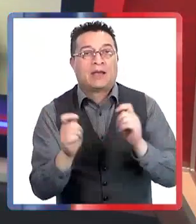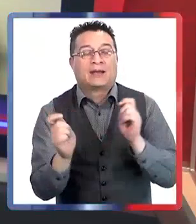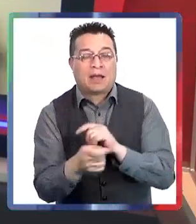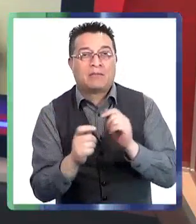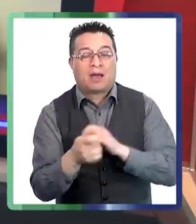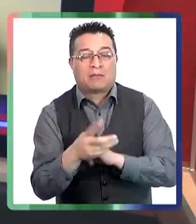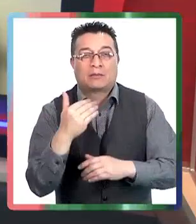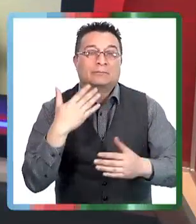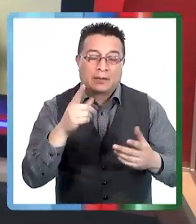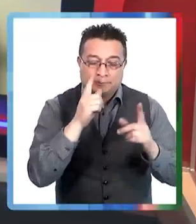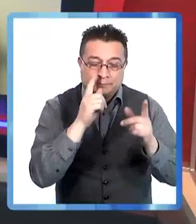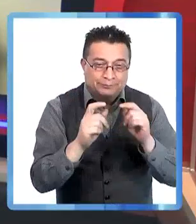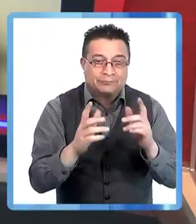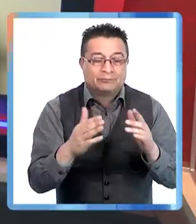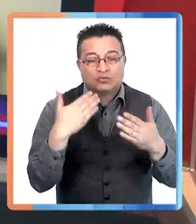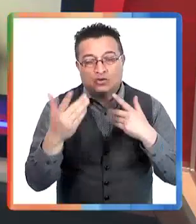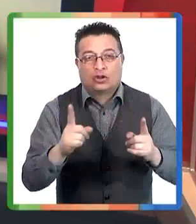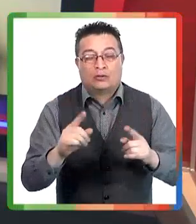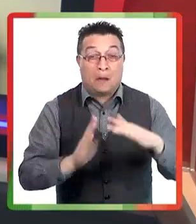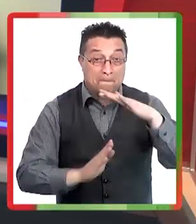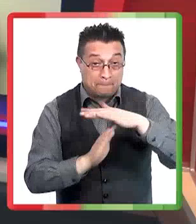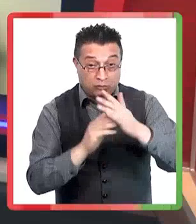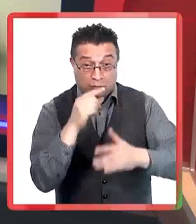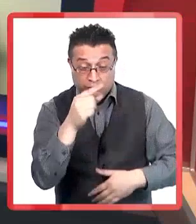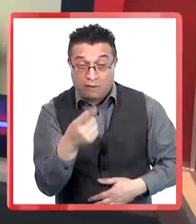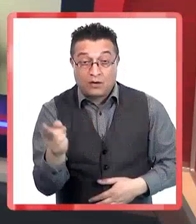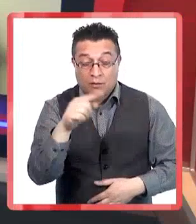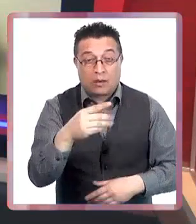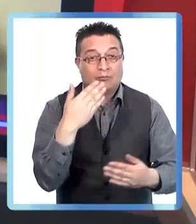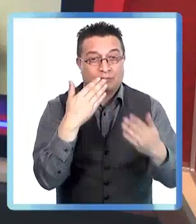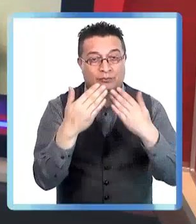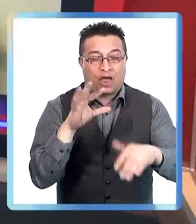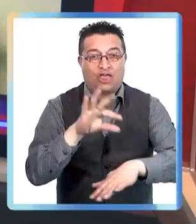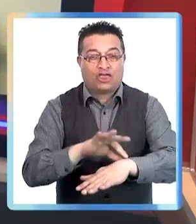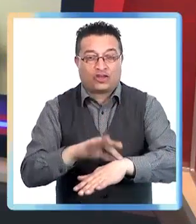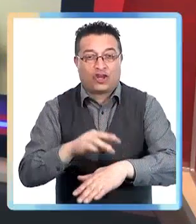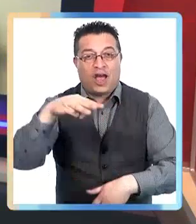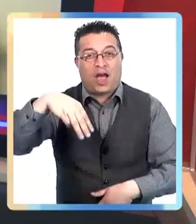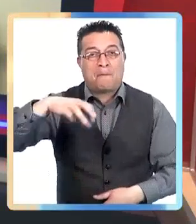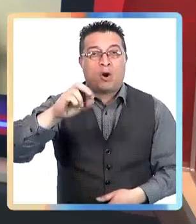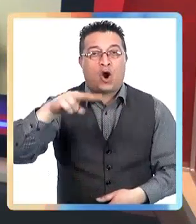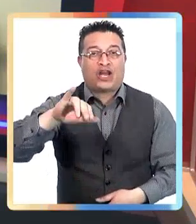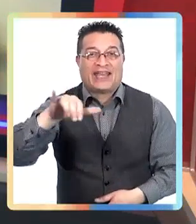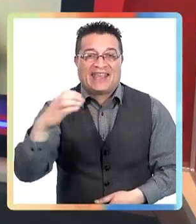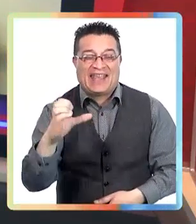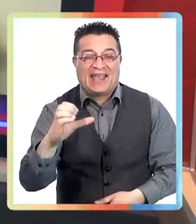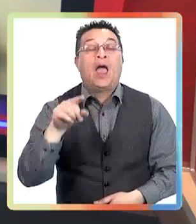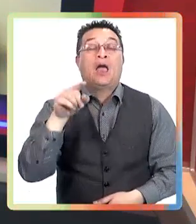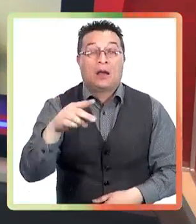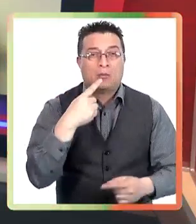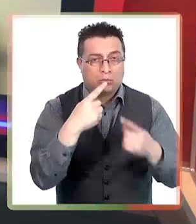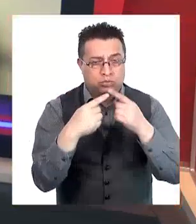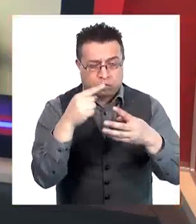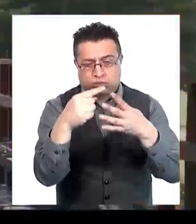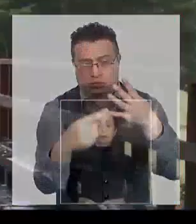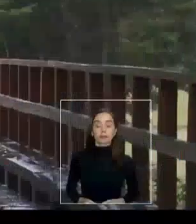mitos, doctora, por derribar. A propósito del frío, le quiero hacer un par de preguntas bien interesantes. Así que no se vayan, regresamos de inmediato.